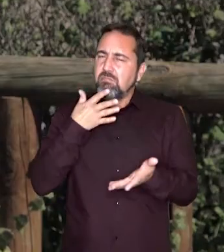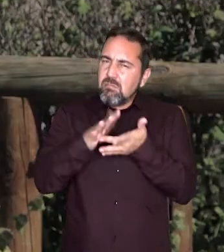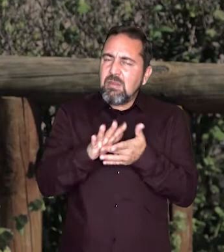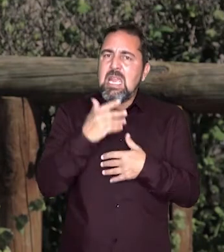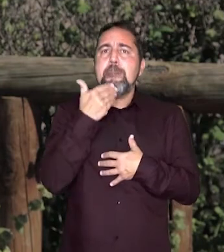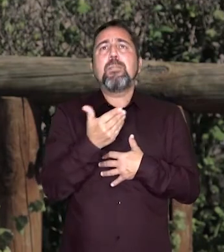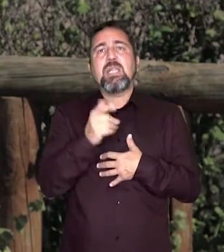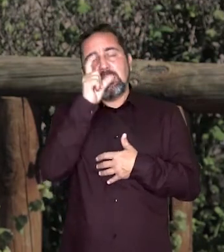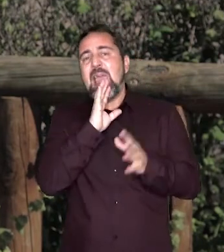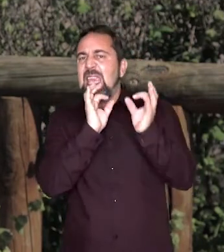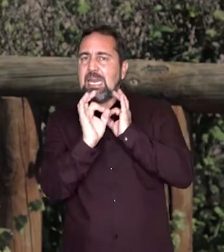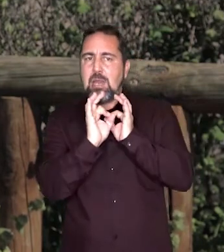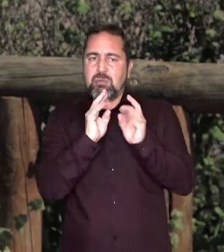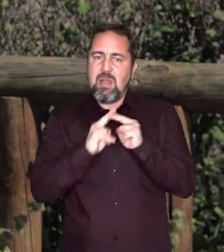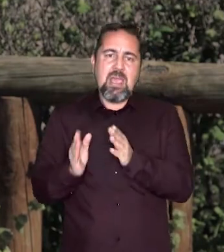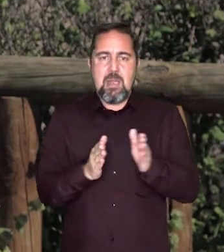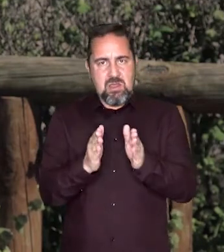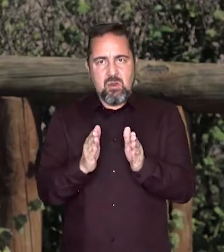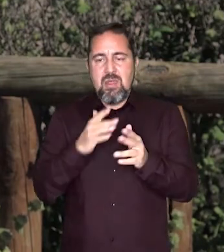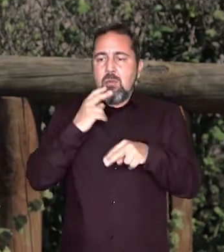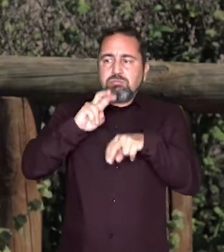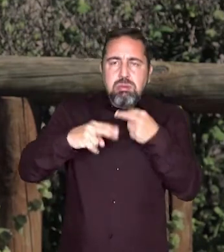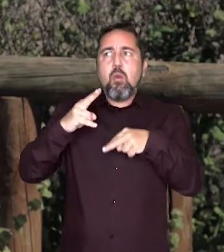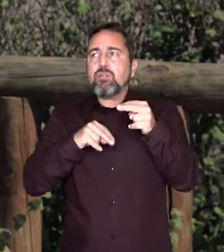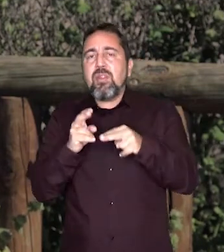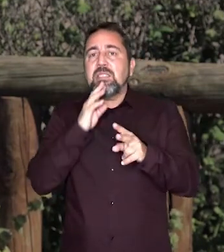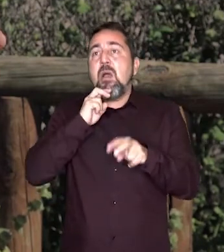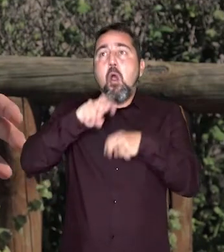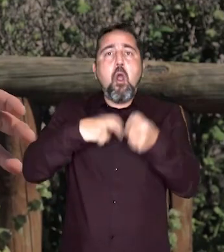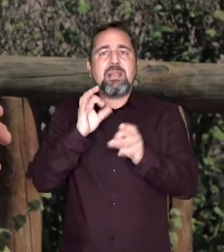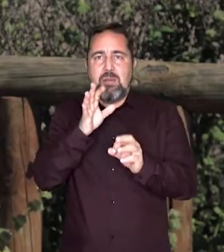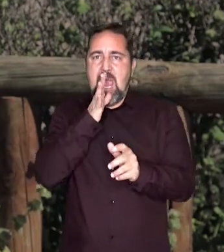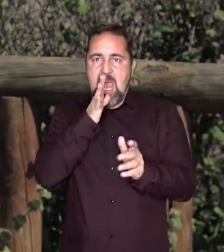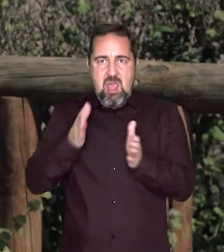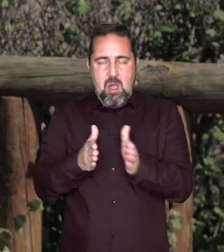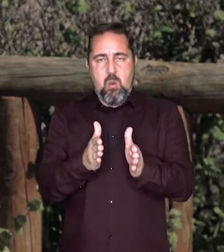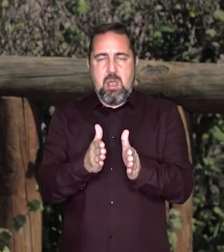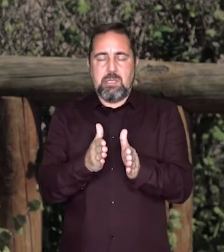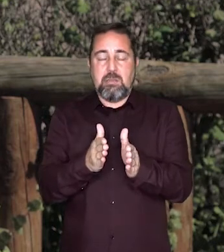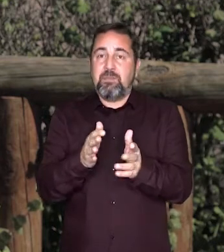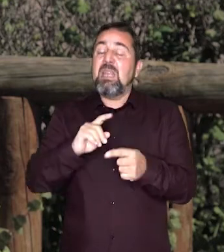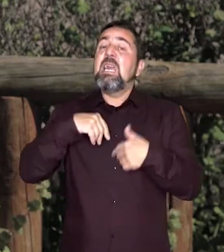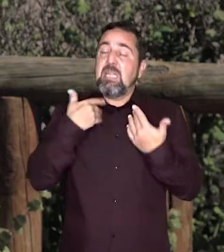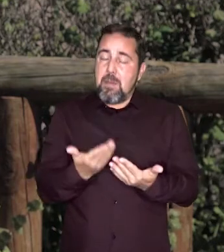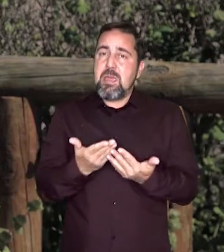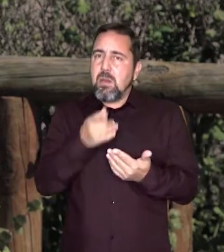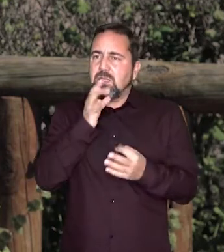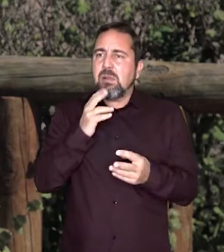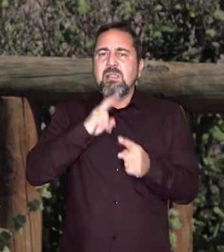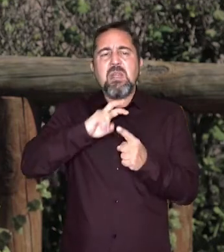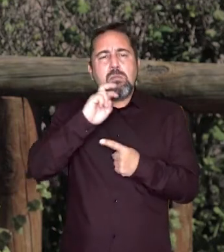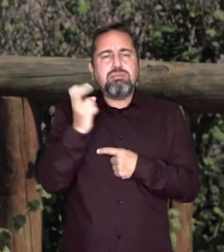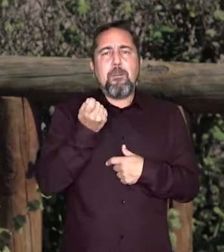Como conclusión, quiero resaltar la importancia del ingeniero de caminos en la construcción y explotación de obras hidráulicas y de una manera